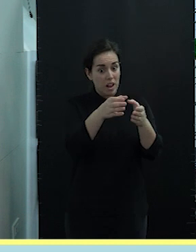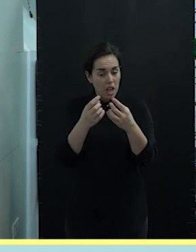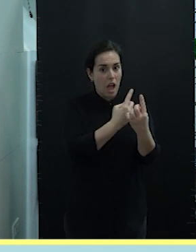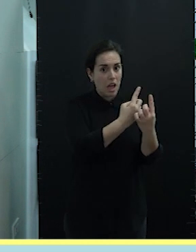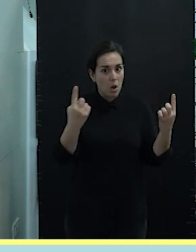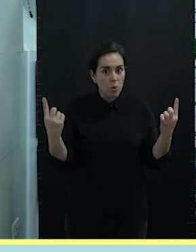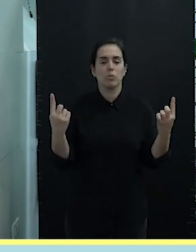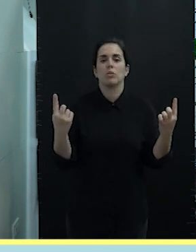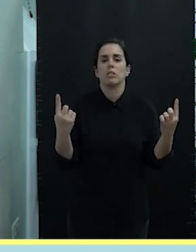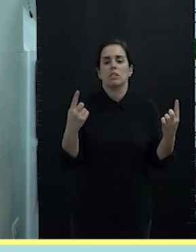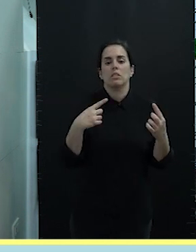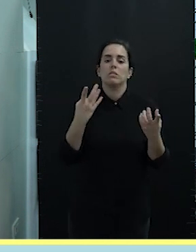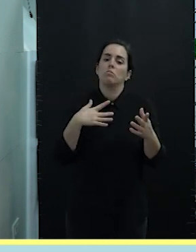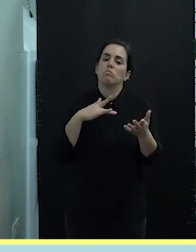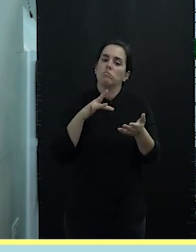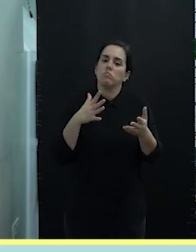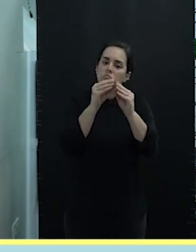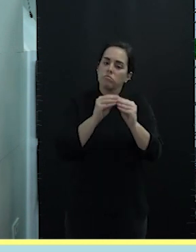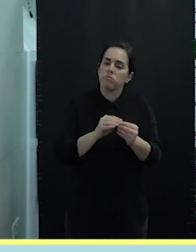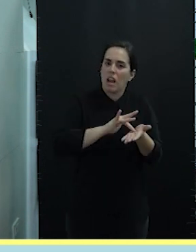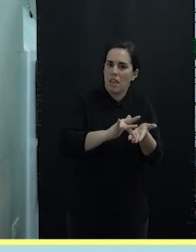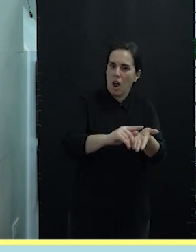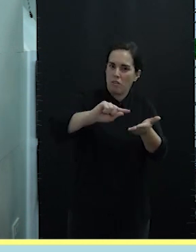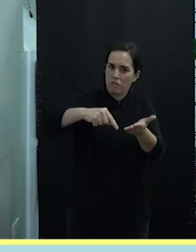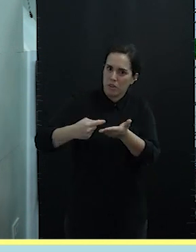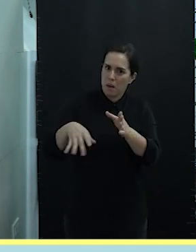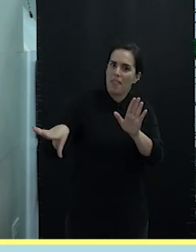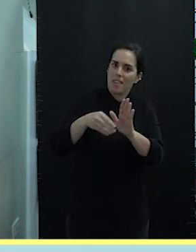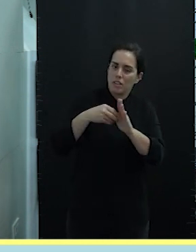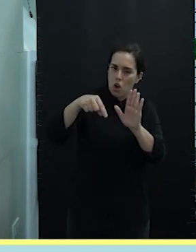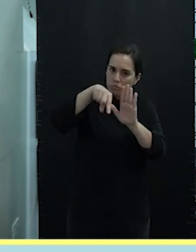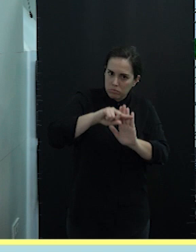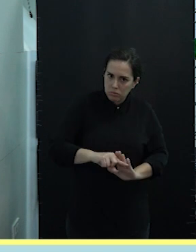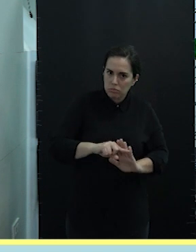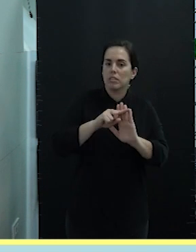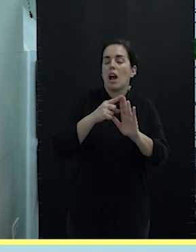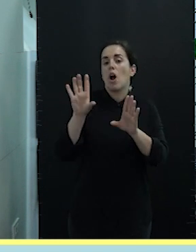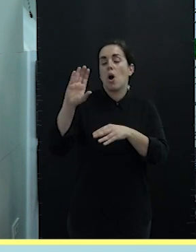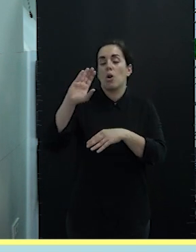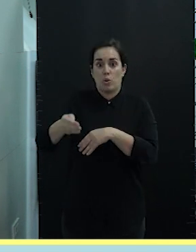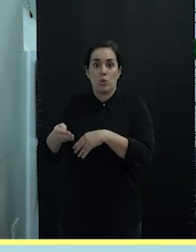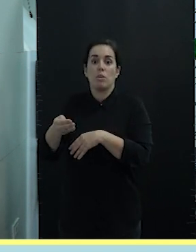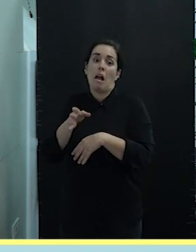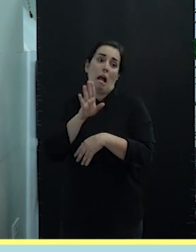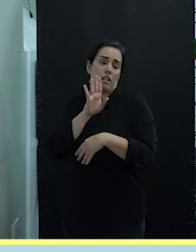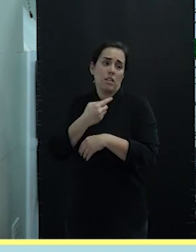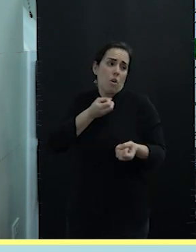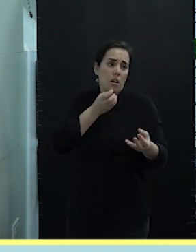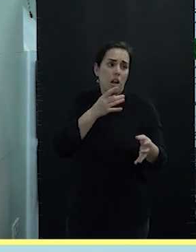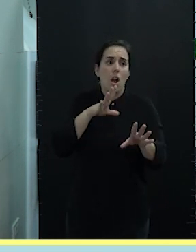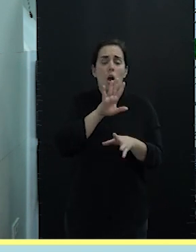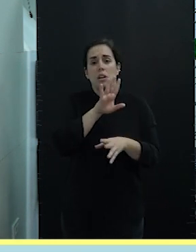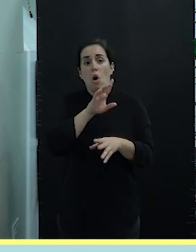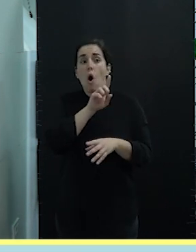decidimos hacer un calendario de firmas de pre-adesión al Club de Producto Turístico Buenamar y como ya les he comentado antes se han agregado al proyecto 11